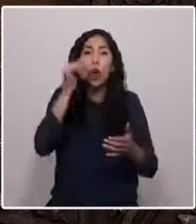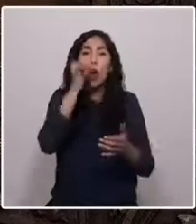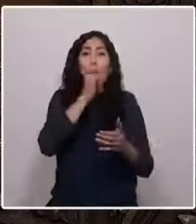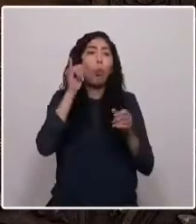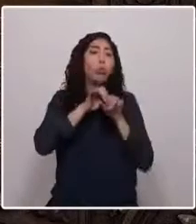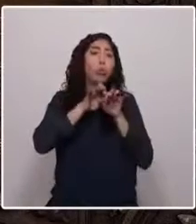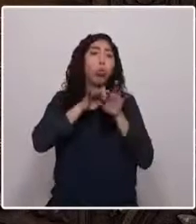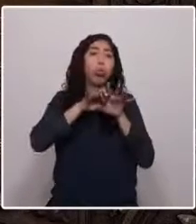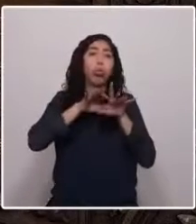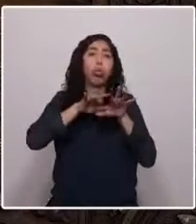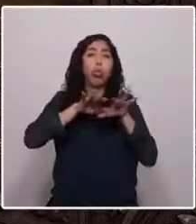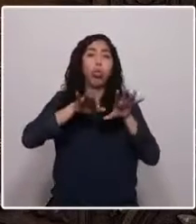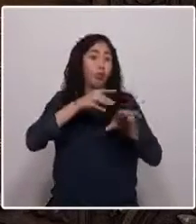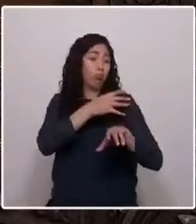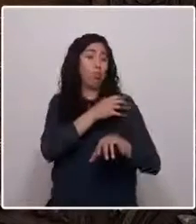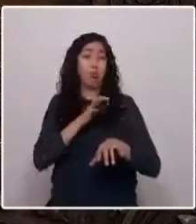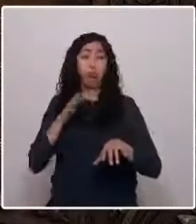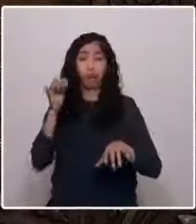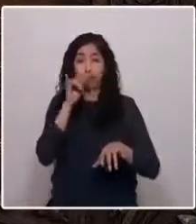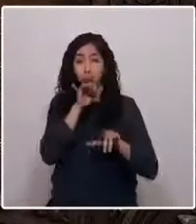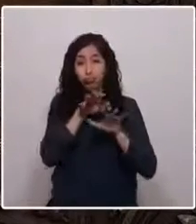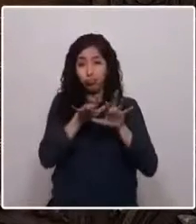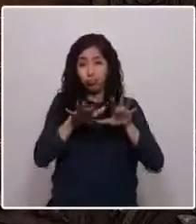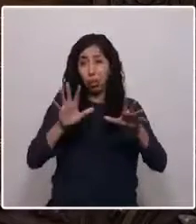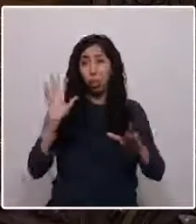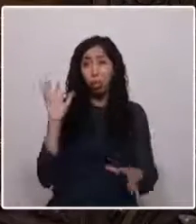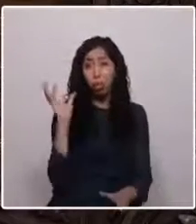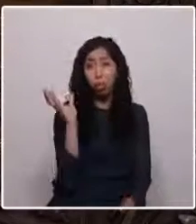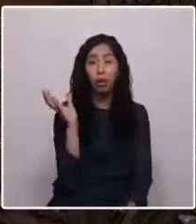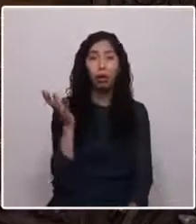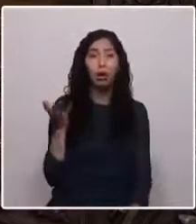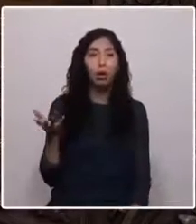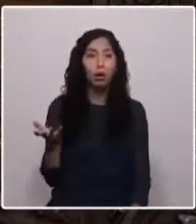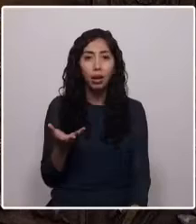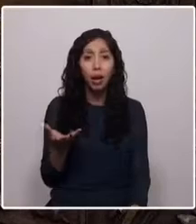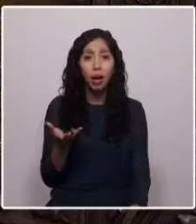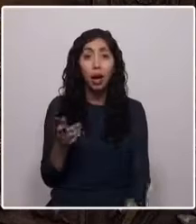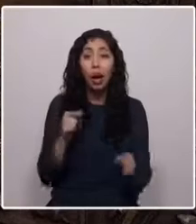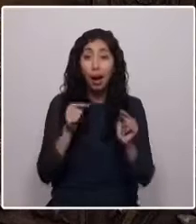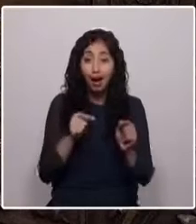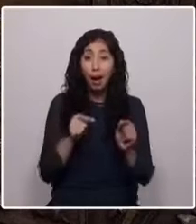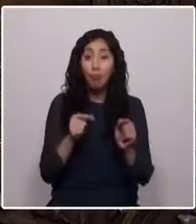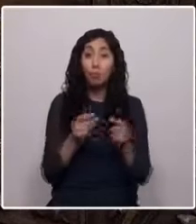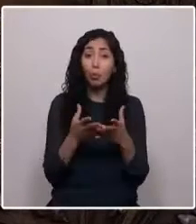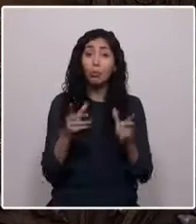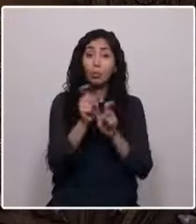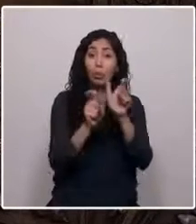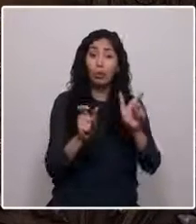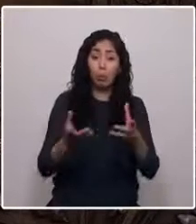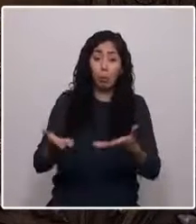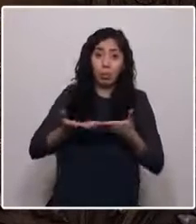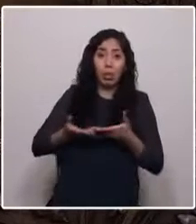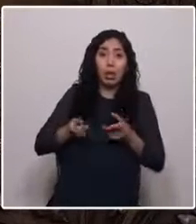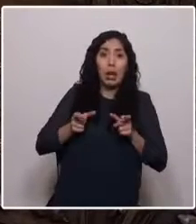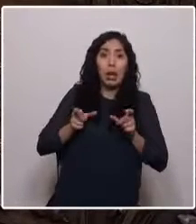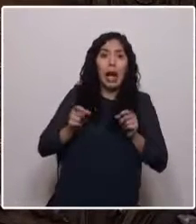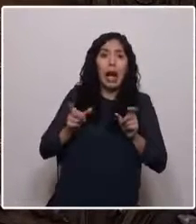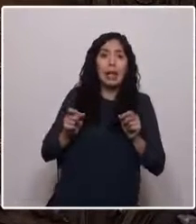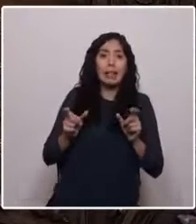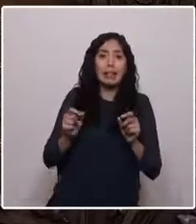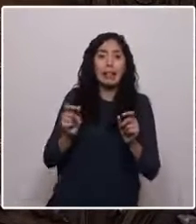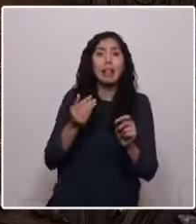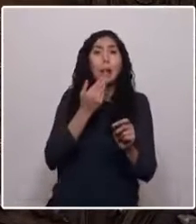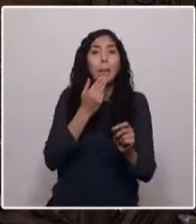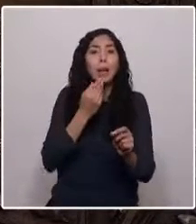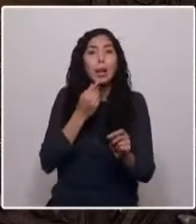elementos pesados y tóxicos, que terminan por provocar las altas tasas de cáncer y otras enfermedades respiratorias.